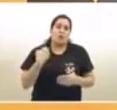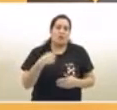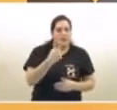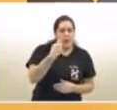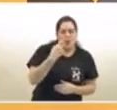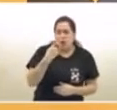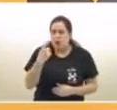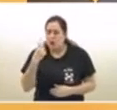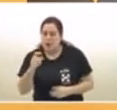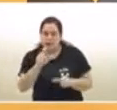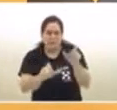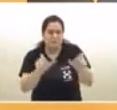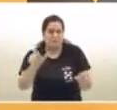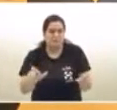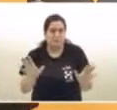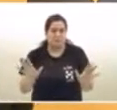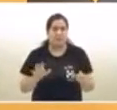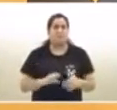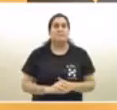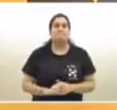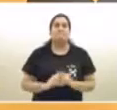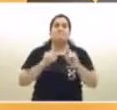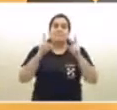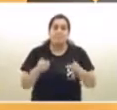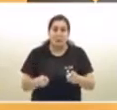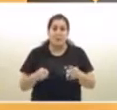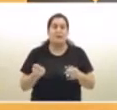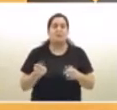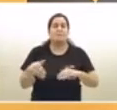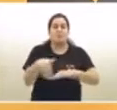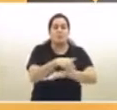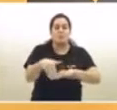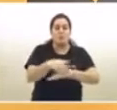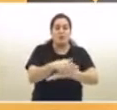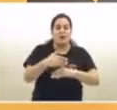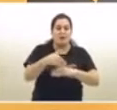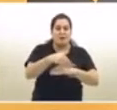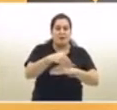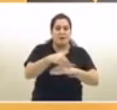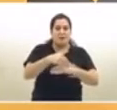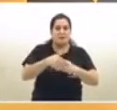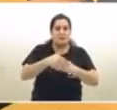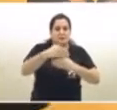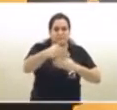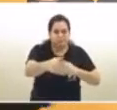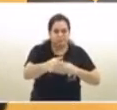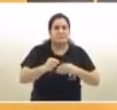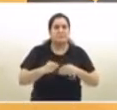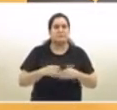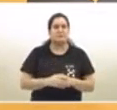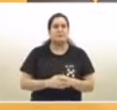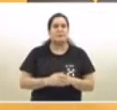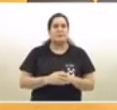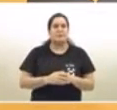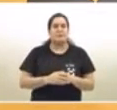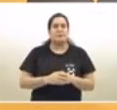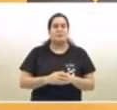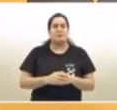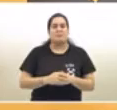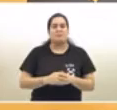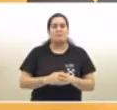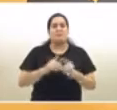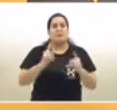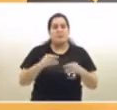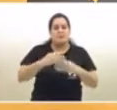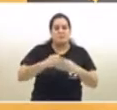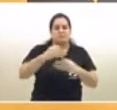Además, vamos a darles más espacio público para las mesas, en algunos casos con más espacios de vereda, en otros ganando lugar a